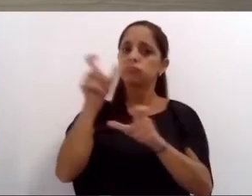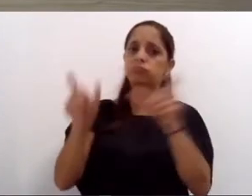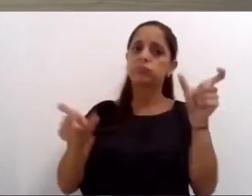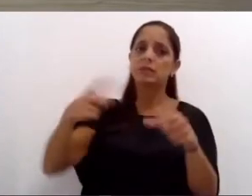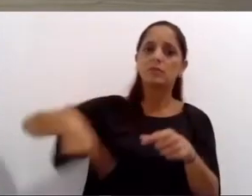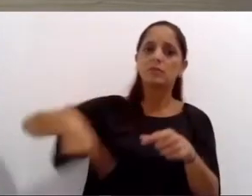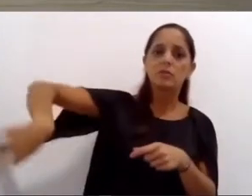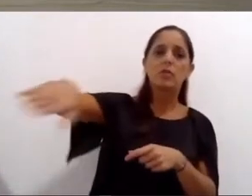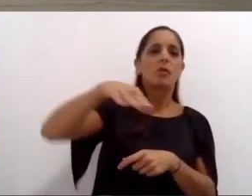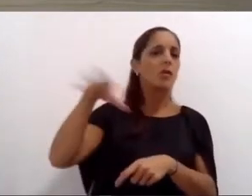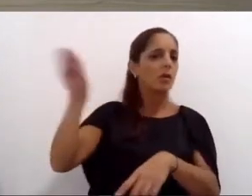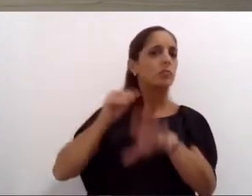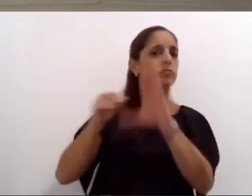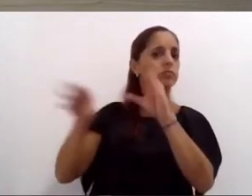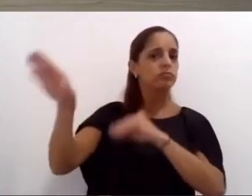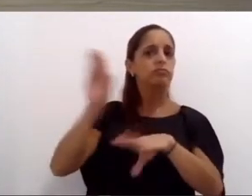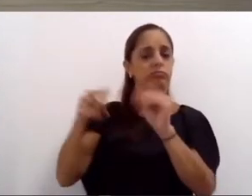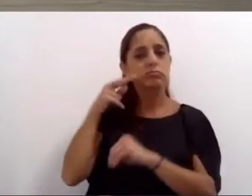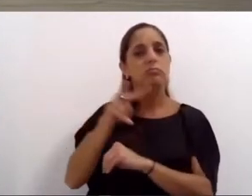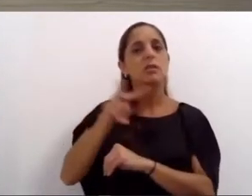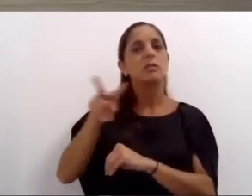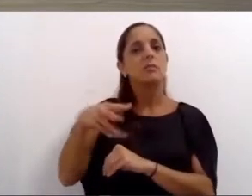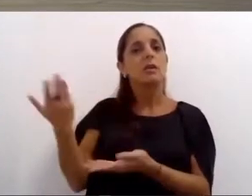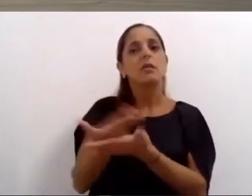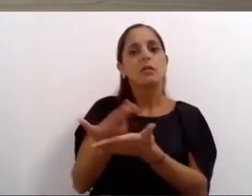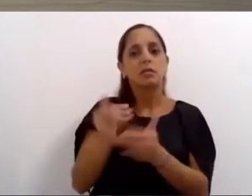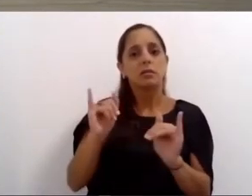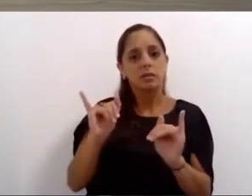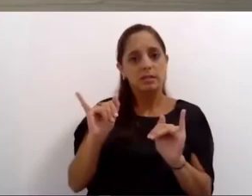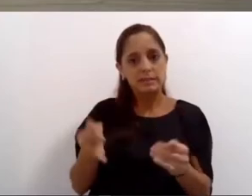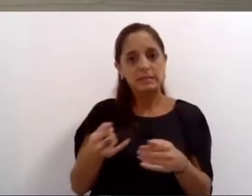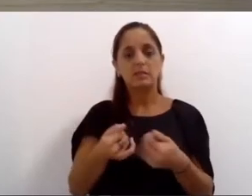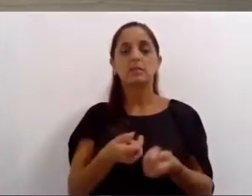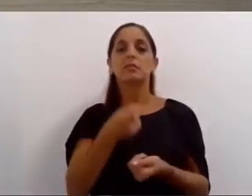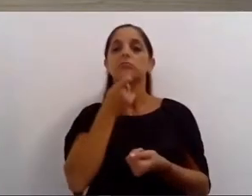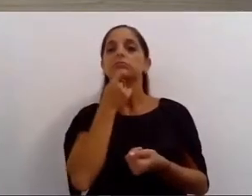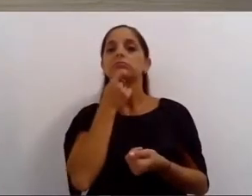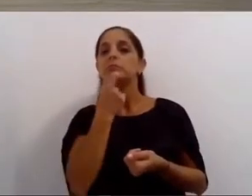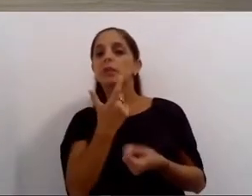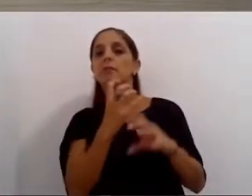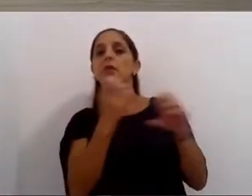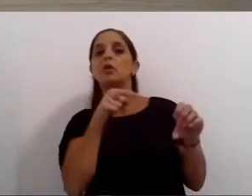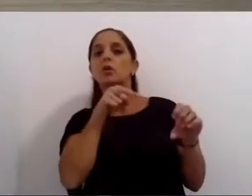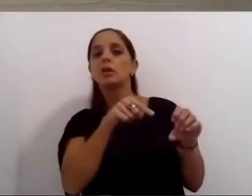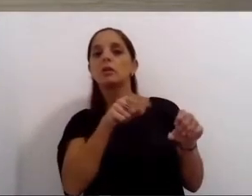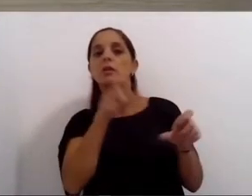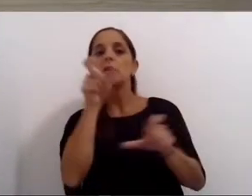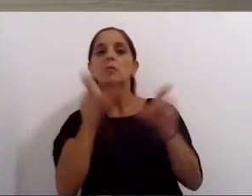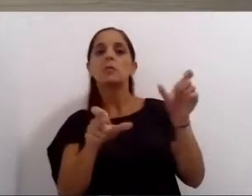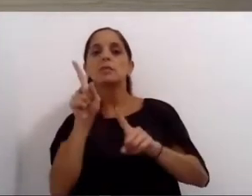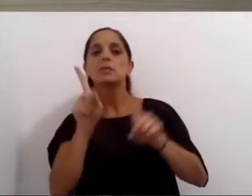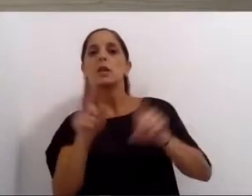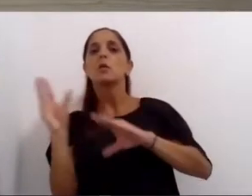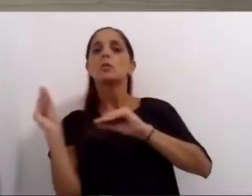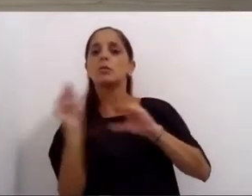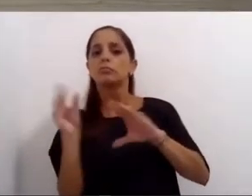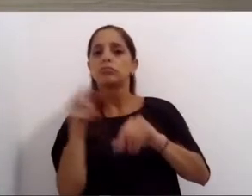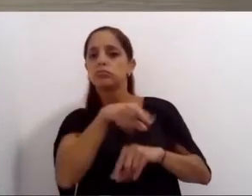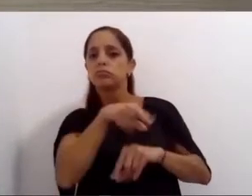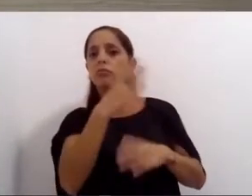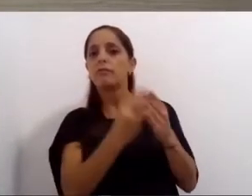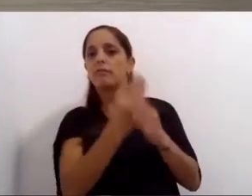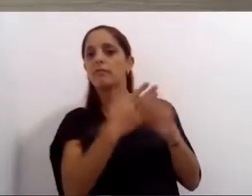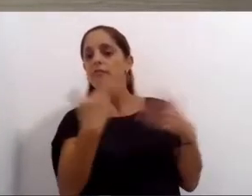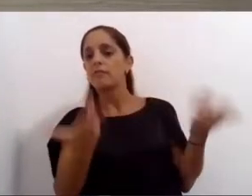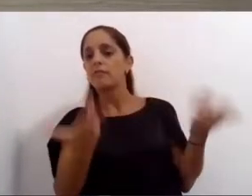sumando recorridos en los barrios y mejorando las frecuencias en aquellas líneas que los vecinos y vecinas nos reclaman que no está